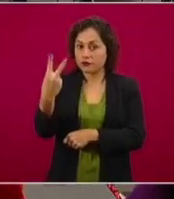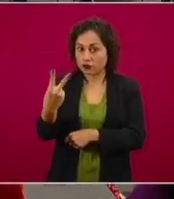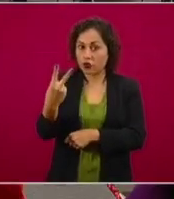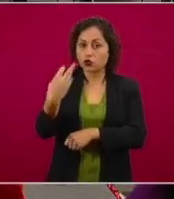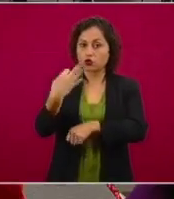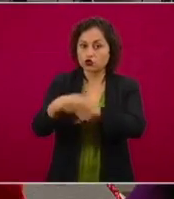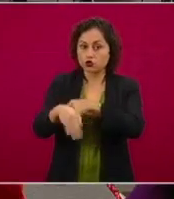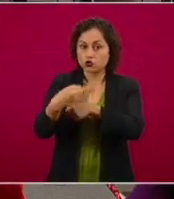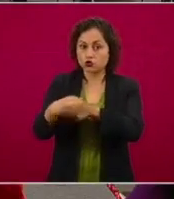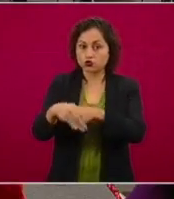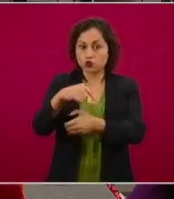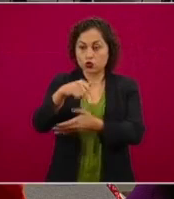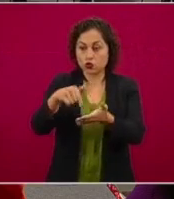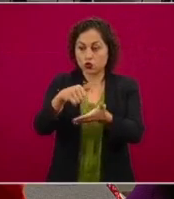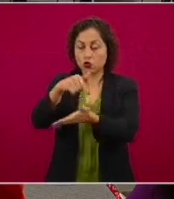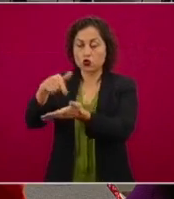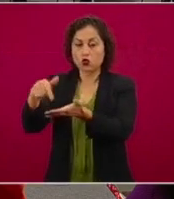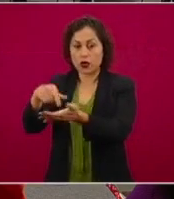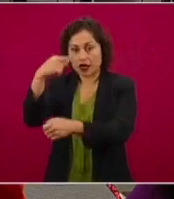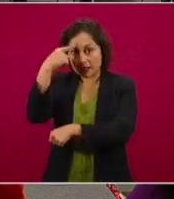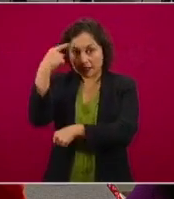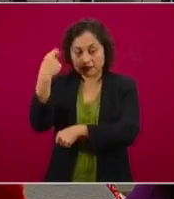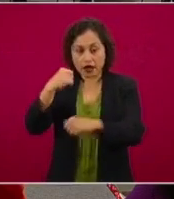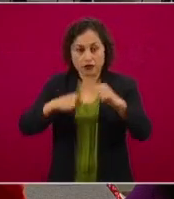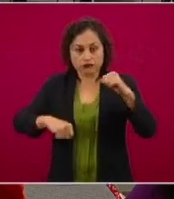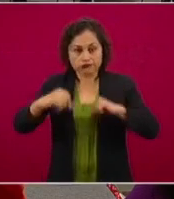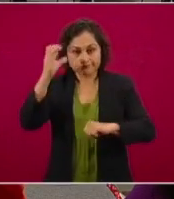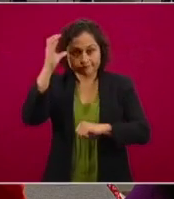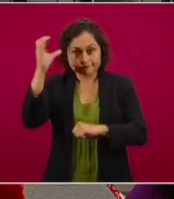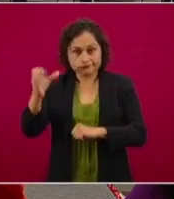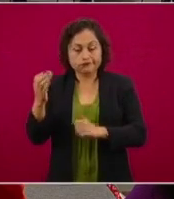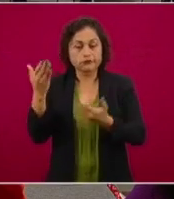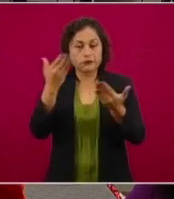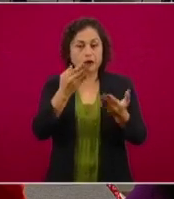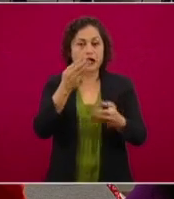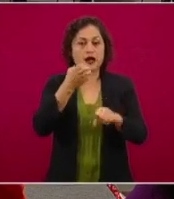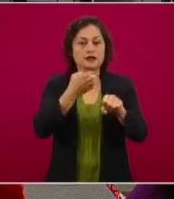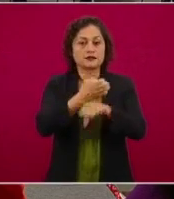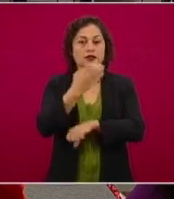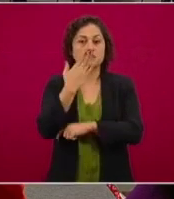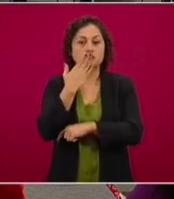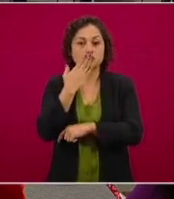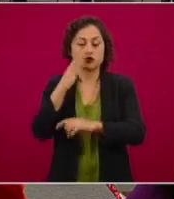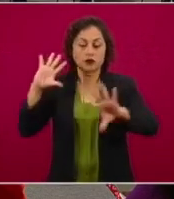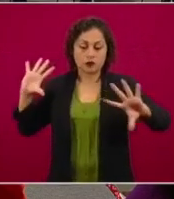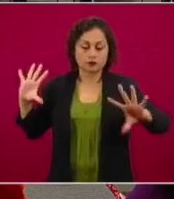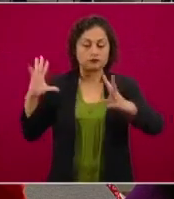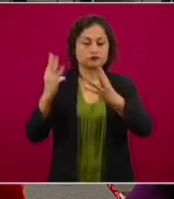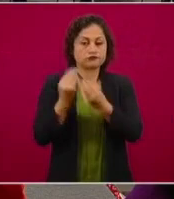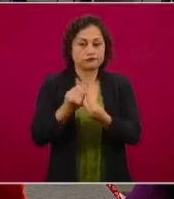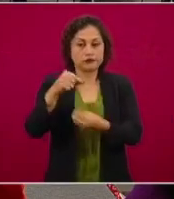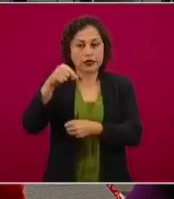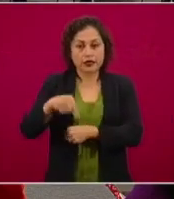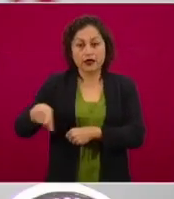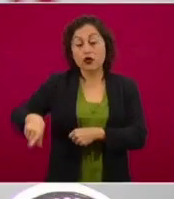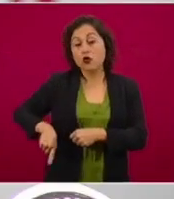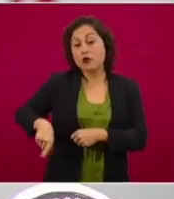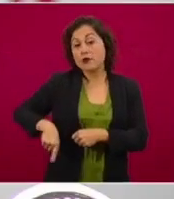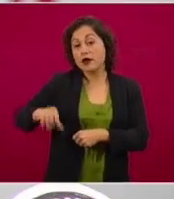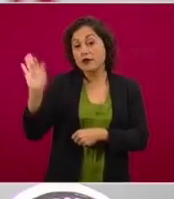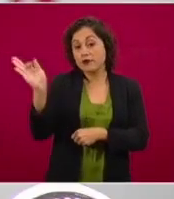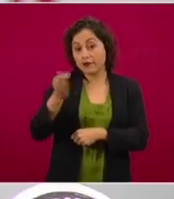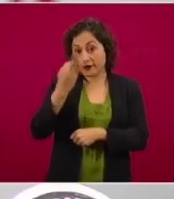Sonora. Para finalizar, resumiendo lo que se ha hecho desde el gobierno federal en materia